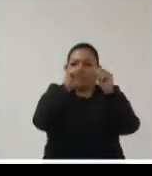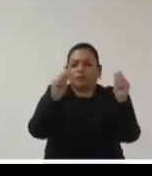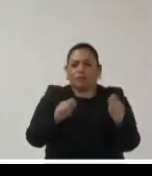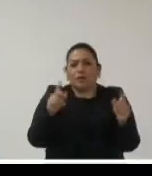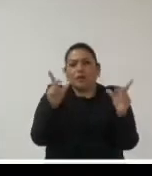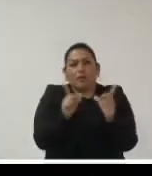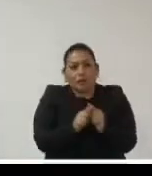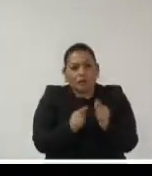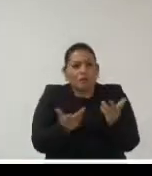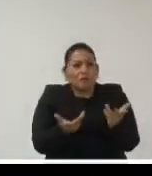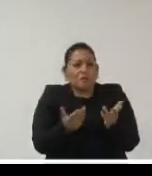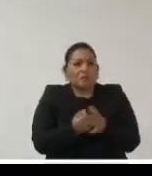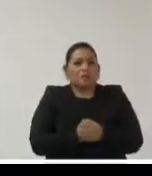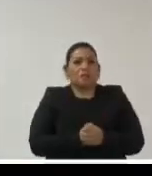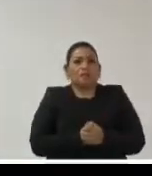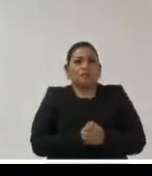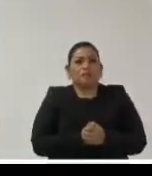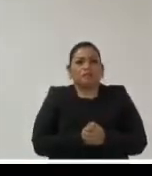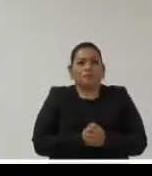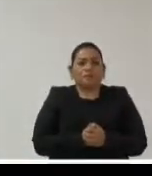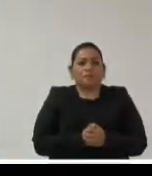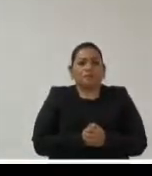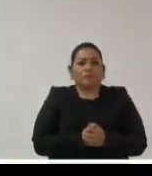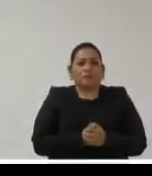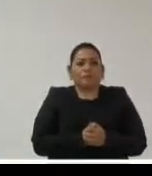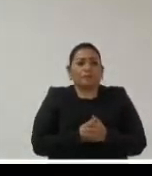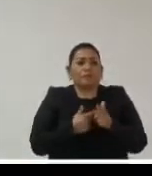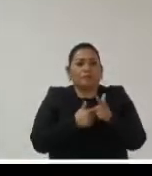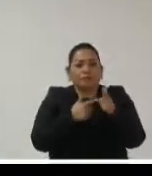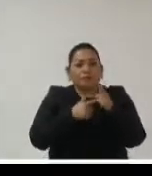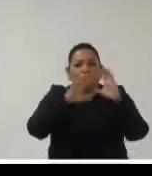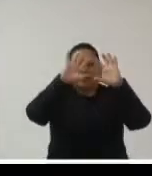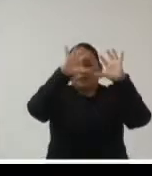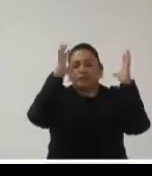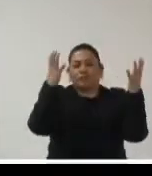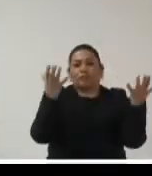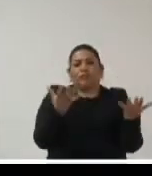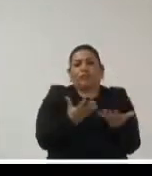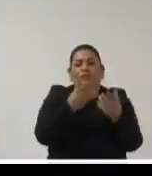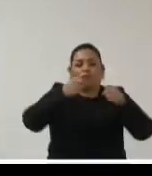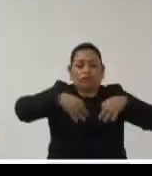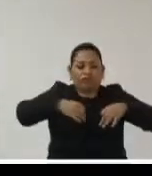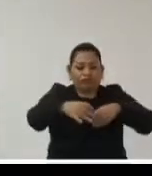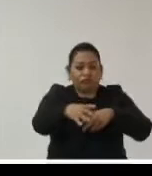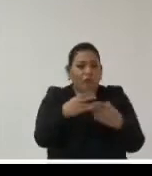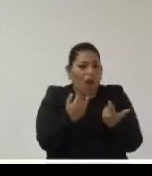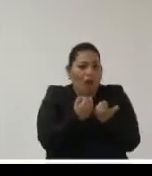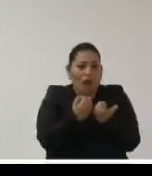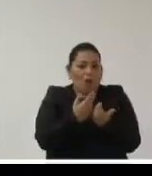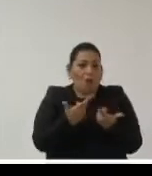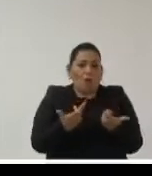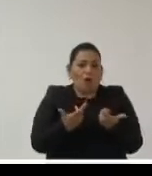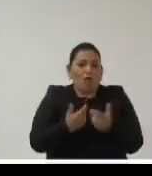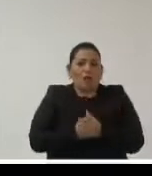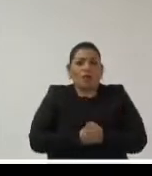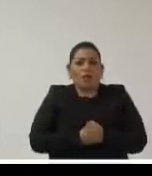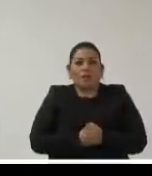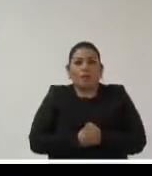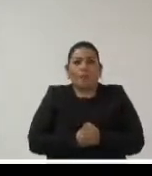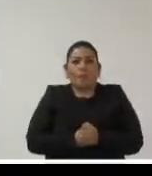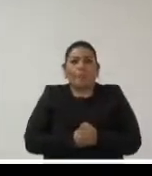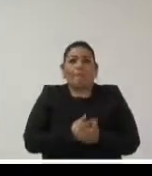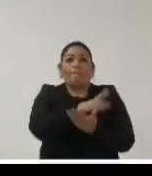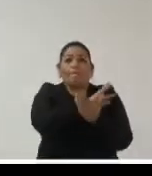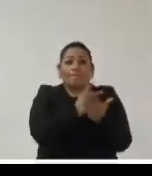gestión administrativa y al ser una constante en el mundo de la gestión administrativa lo será en el mundo de la gestión documental porque los